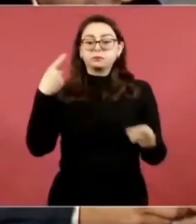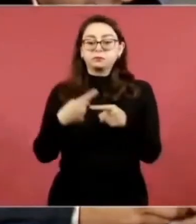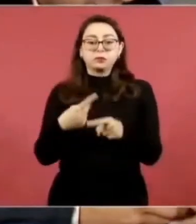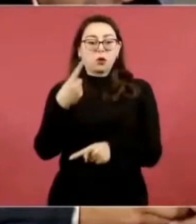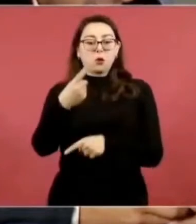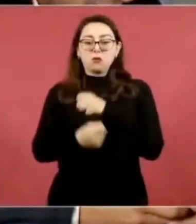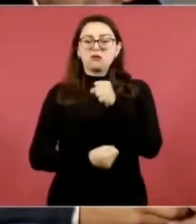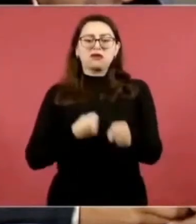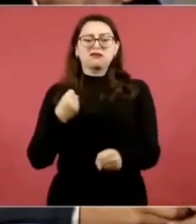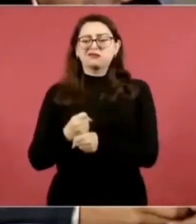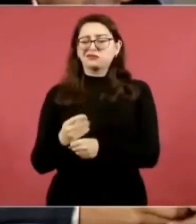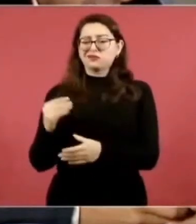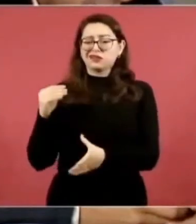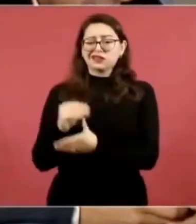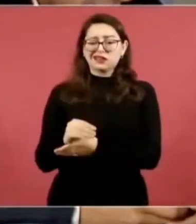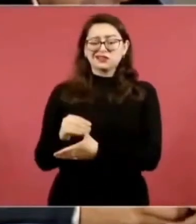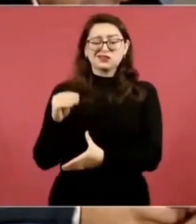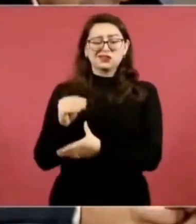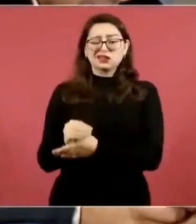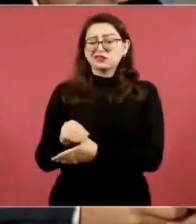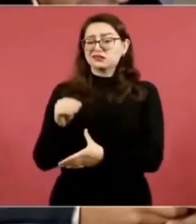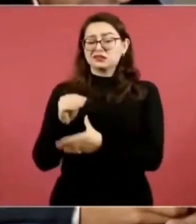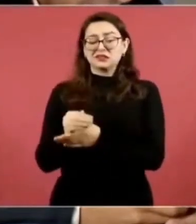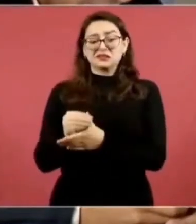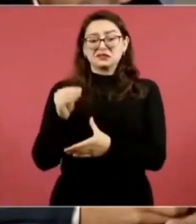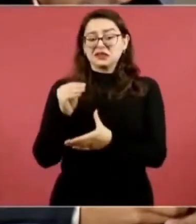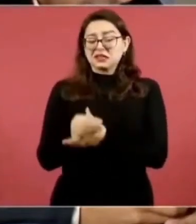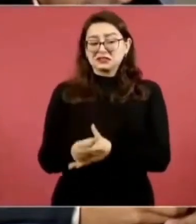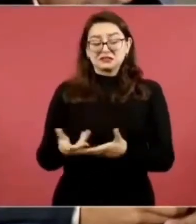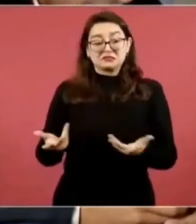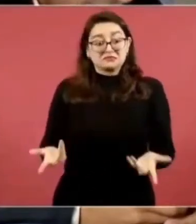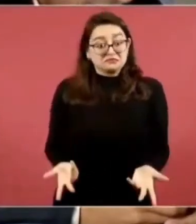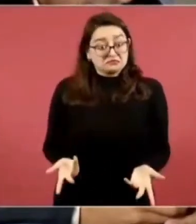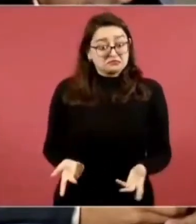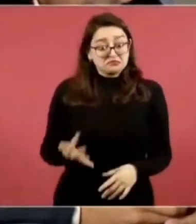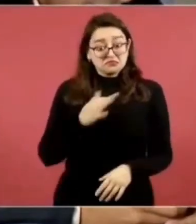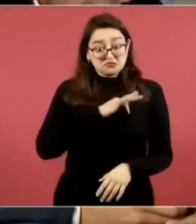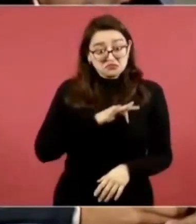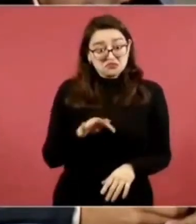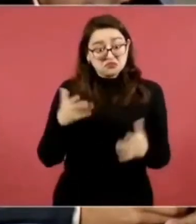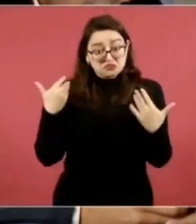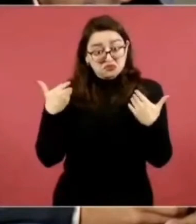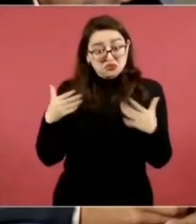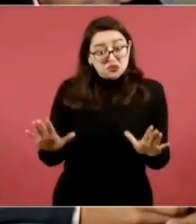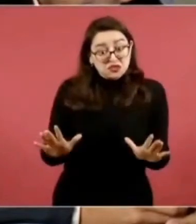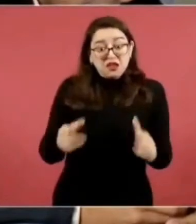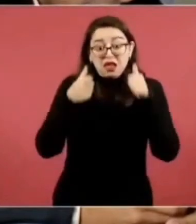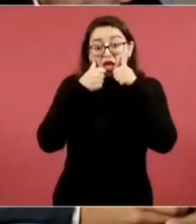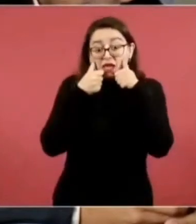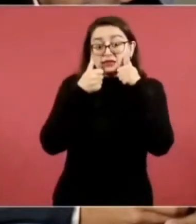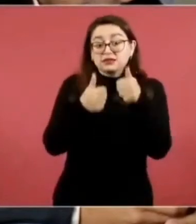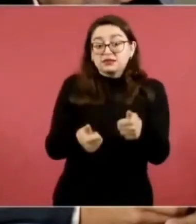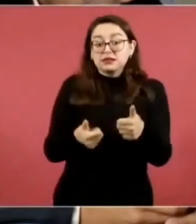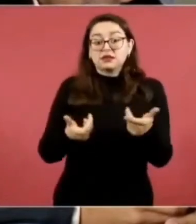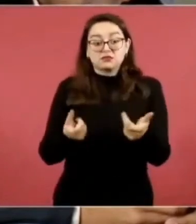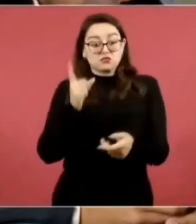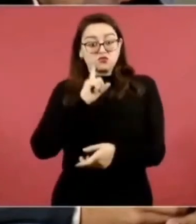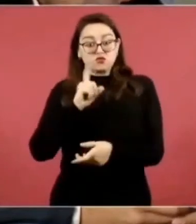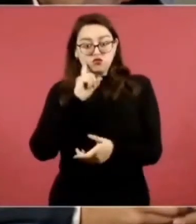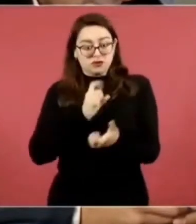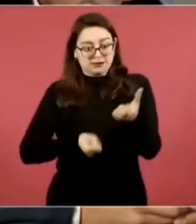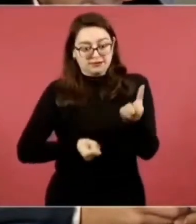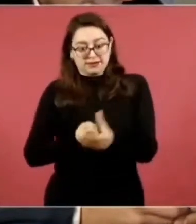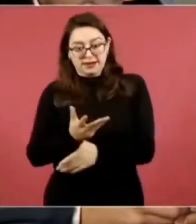siquiera a un acuerdo reparatorio y pues ojalá se pudiera atender eso y que la compañera pueda salir